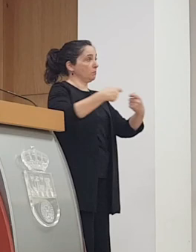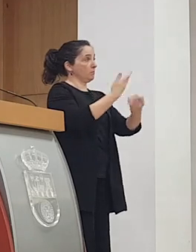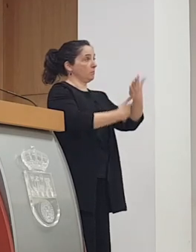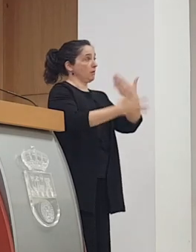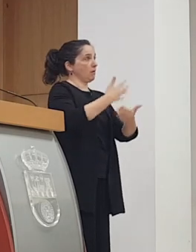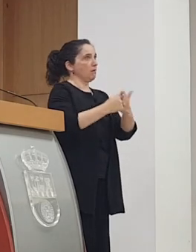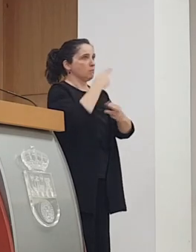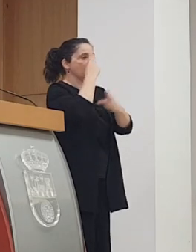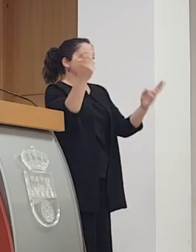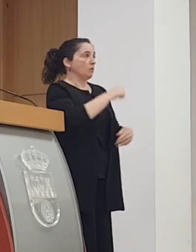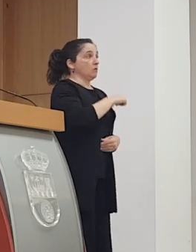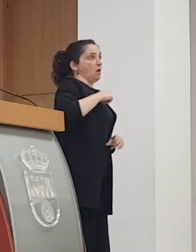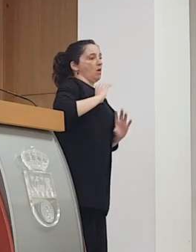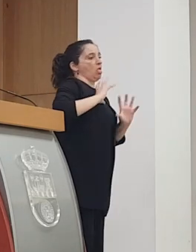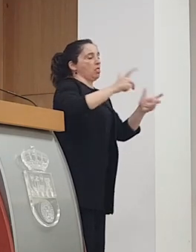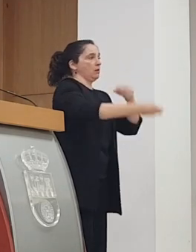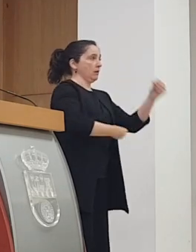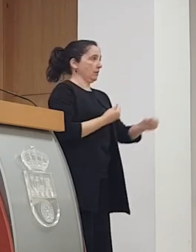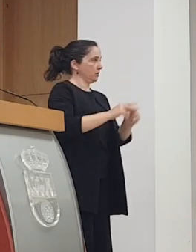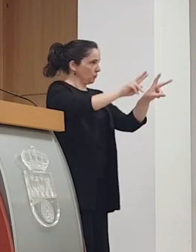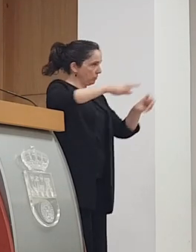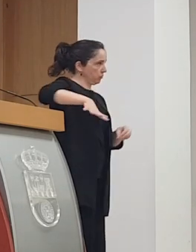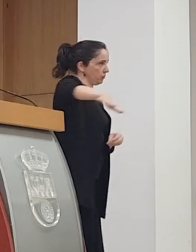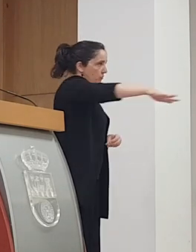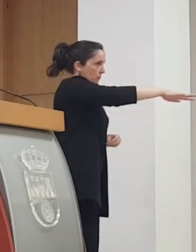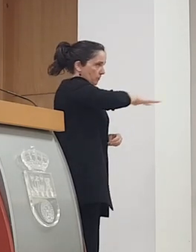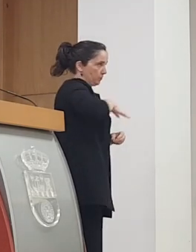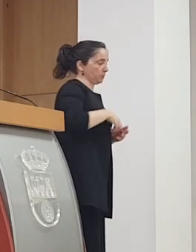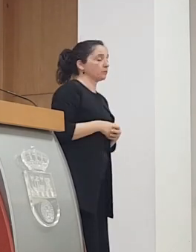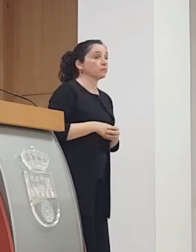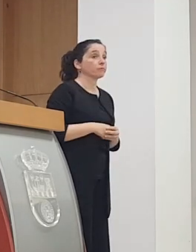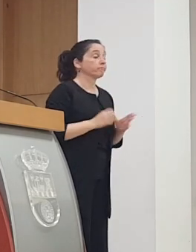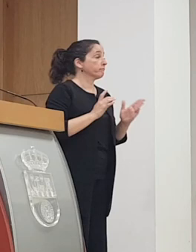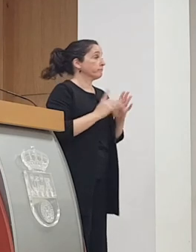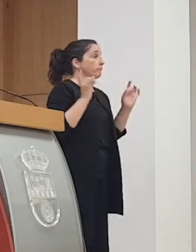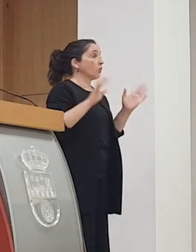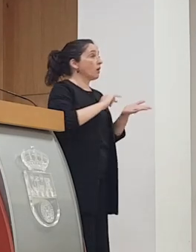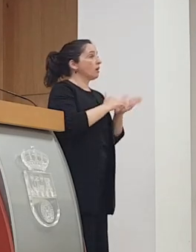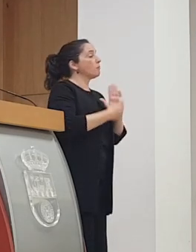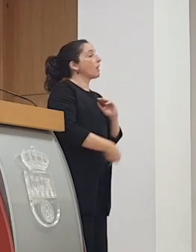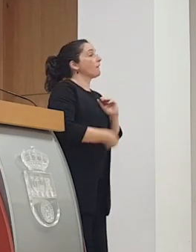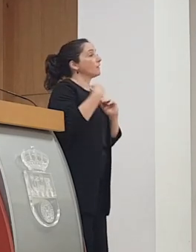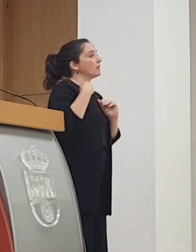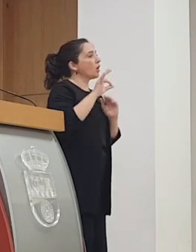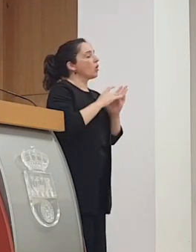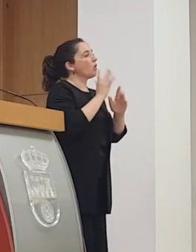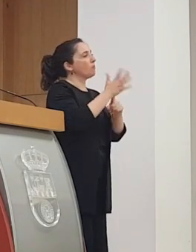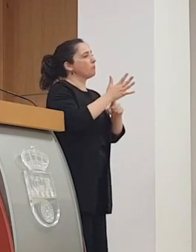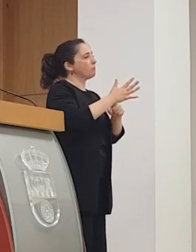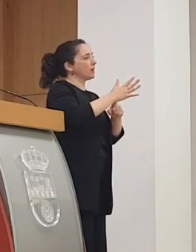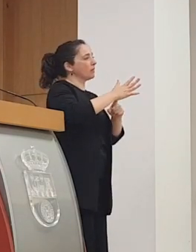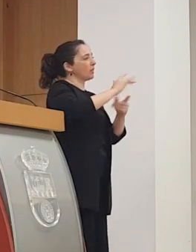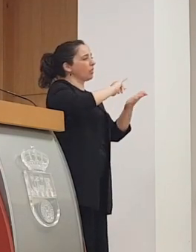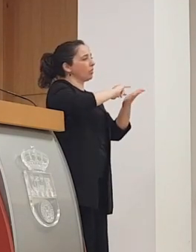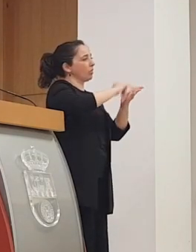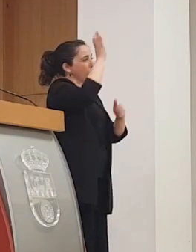que la iniciativa pública sea el tractor de regenerar el barrio del Cabildo igual que el plan general o el parque científico